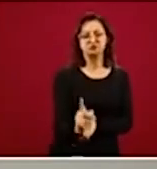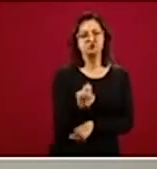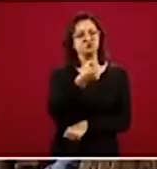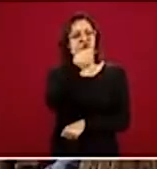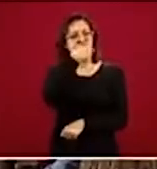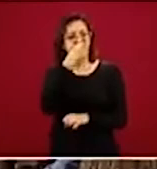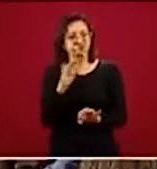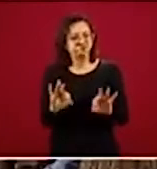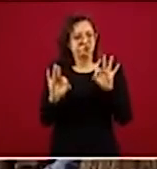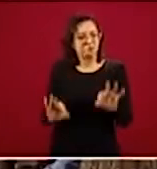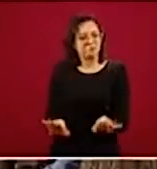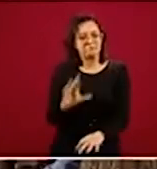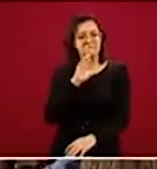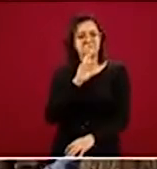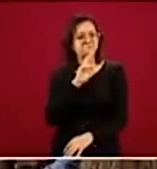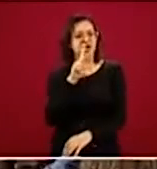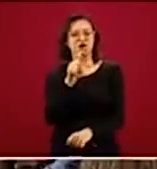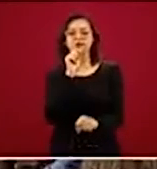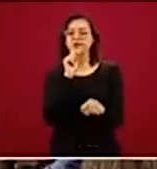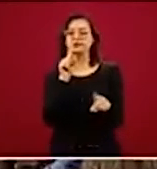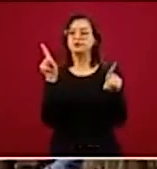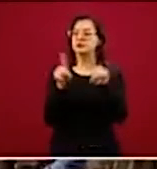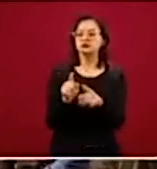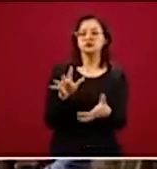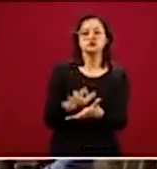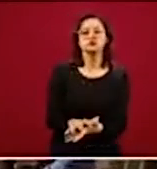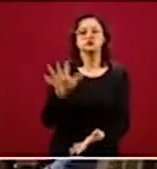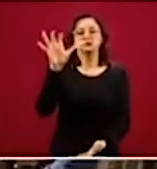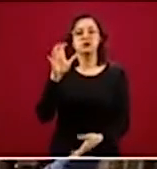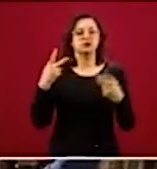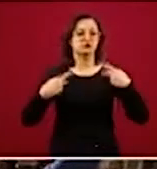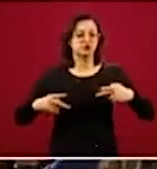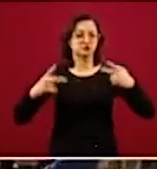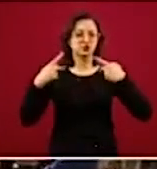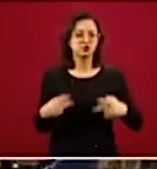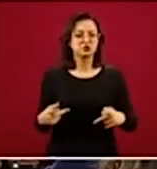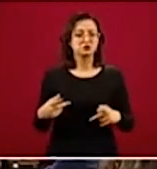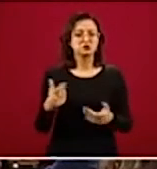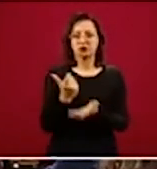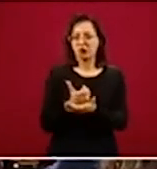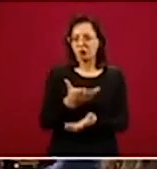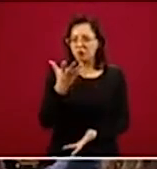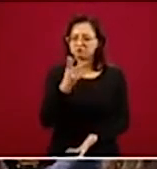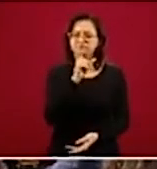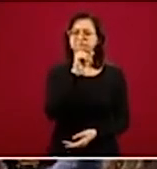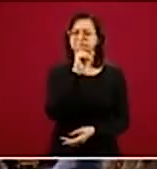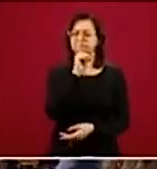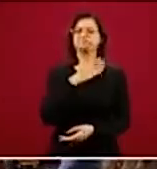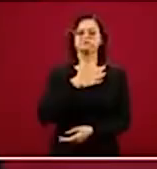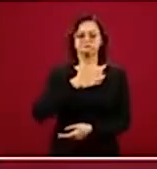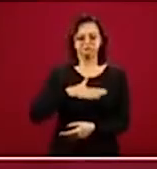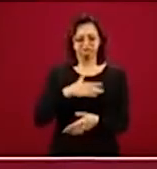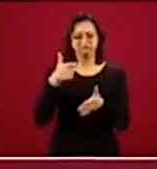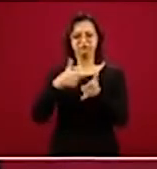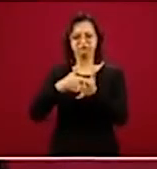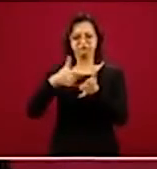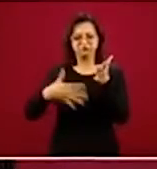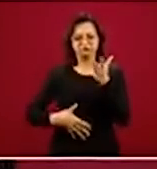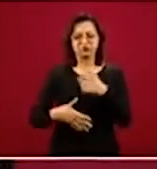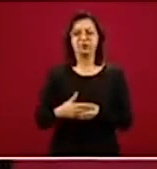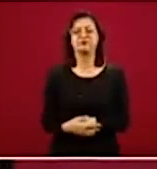para la mayor cantidad de personas al mejor precio. Y el Instituto Mexicano del Seguro Social